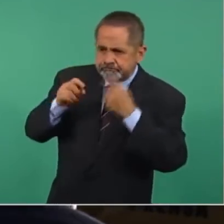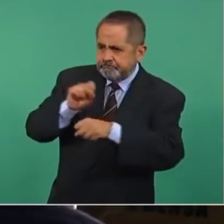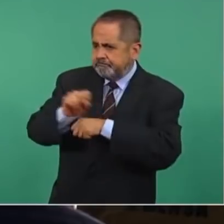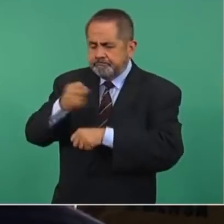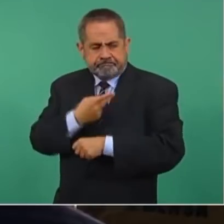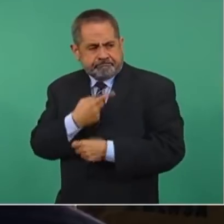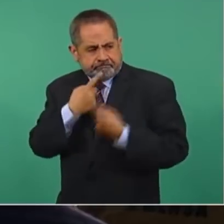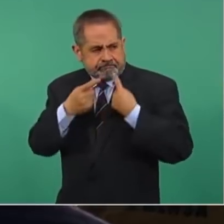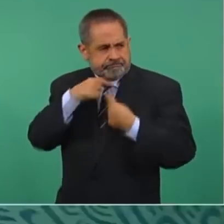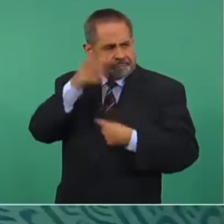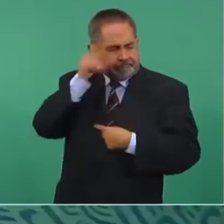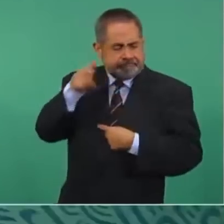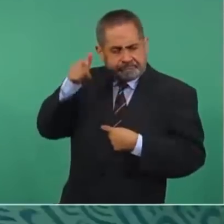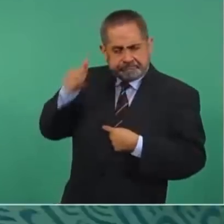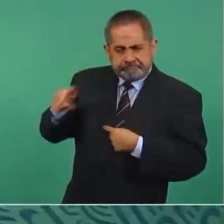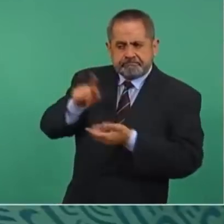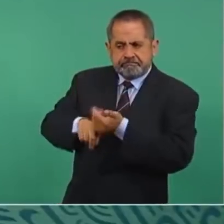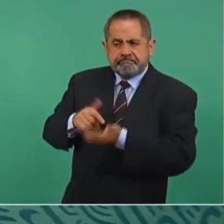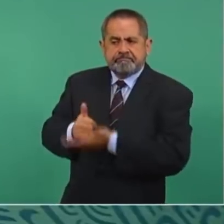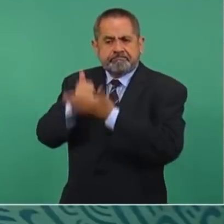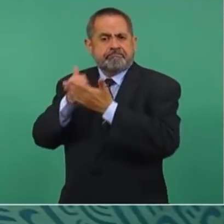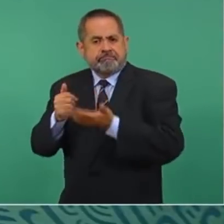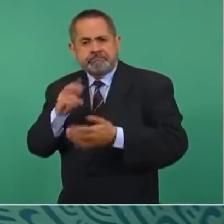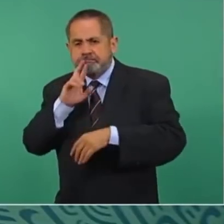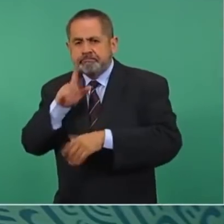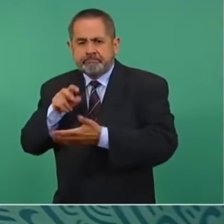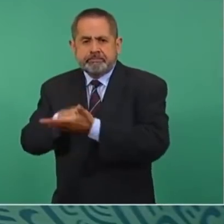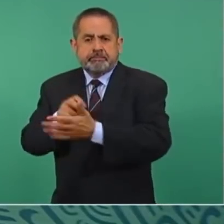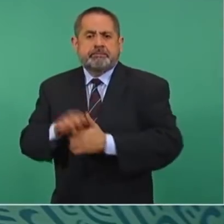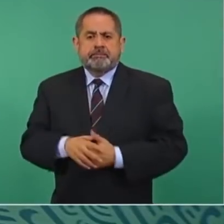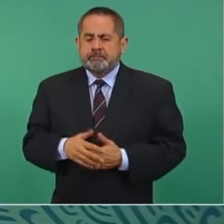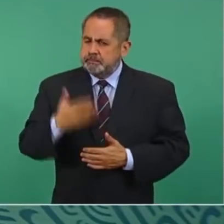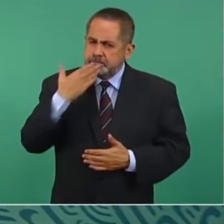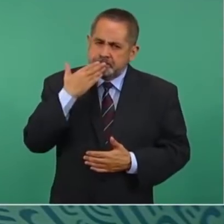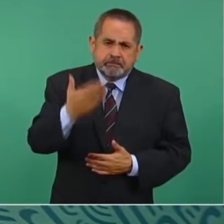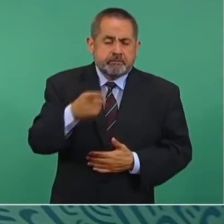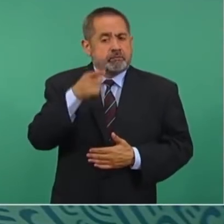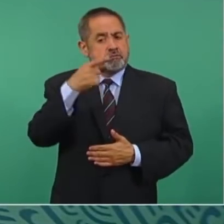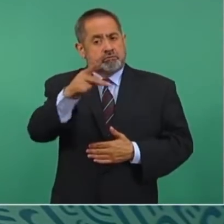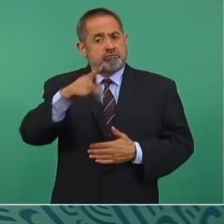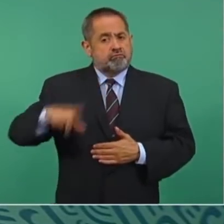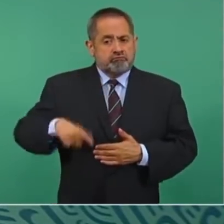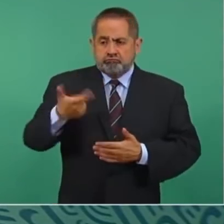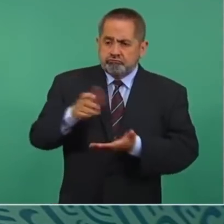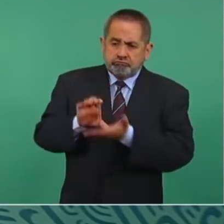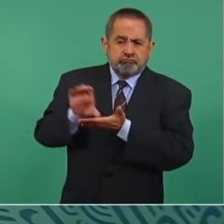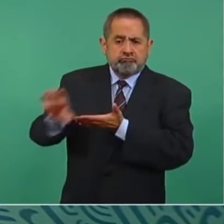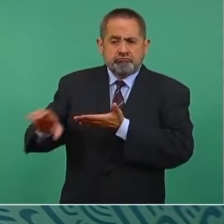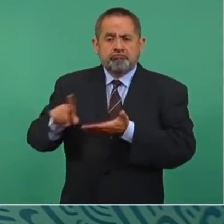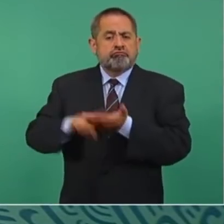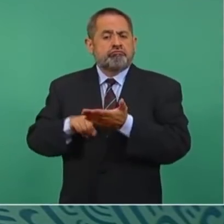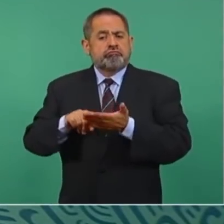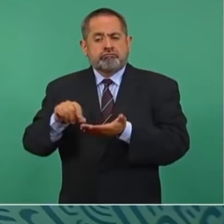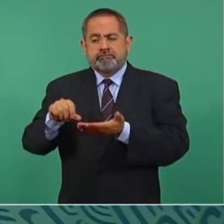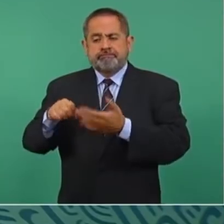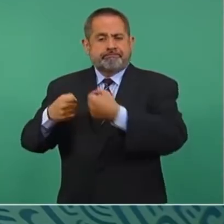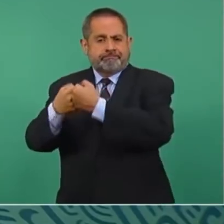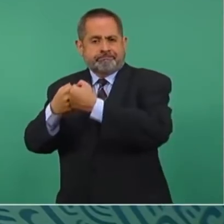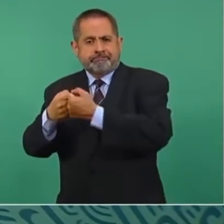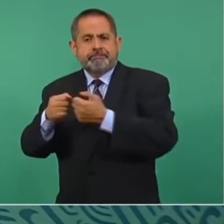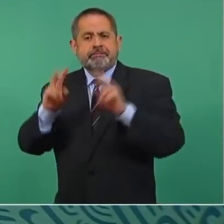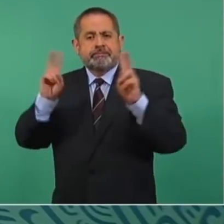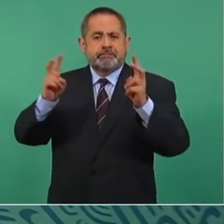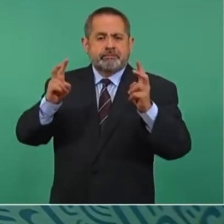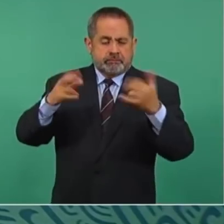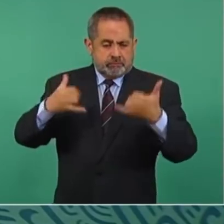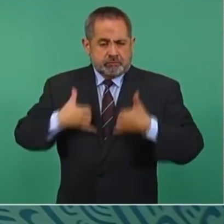oportunidades. Agradezco el financiamiento y la implementación de su gobierno en el norte de Centroamérica de los programas Jóvenes